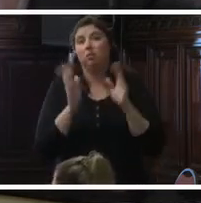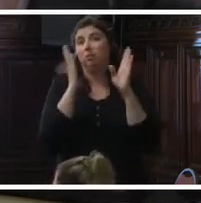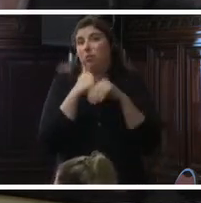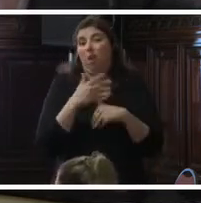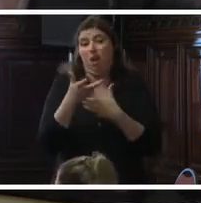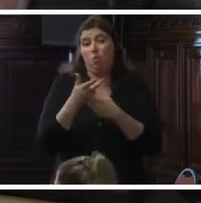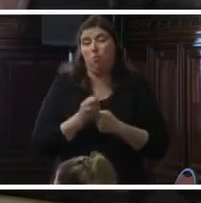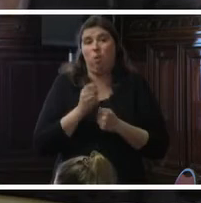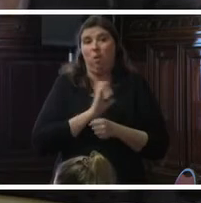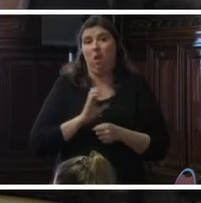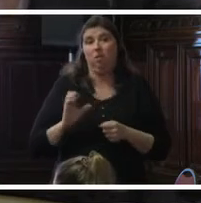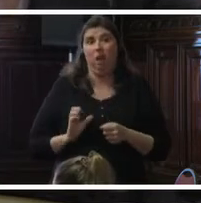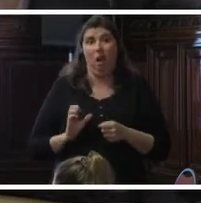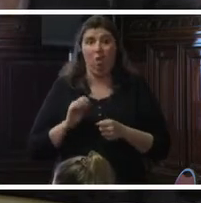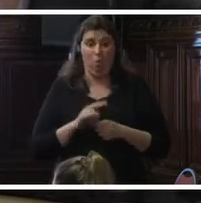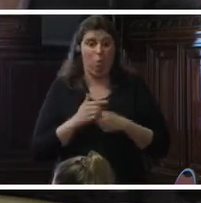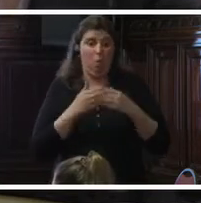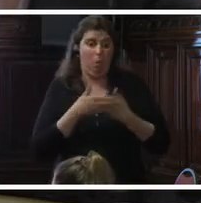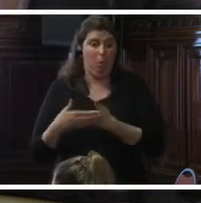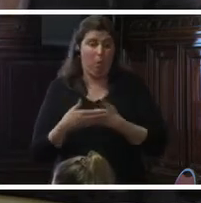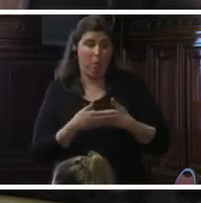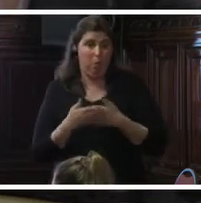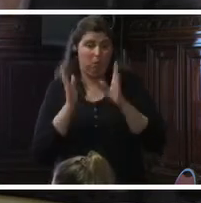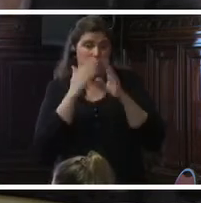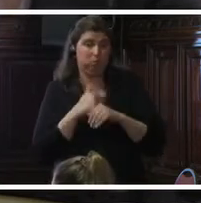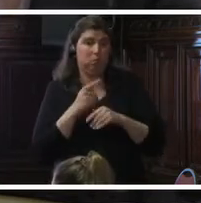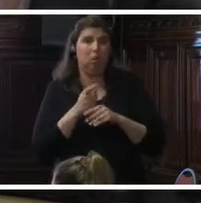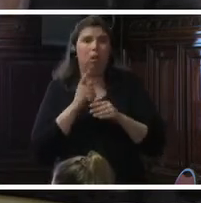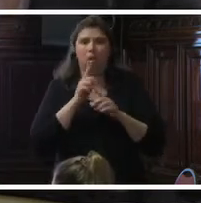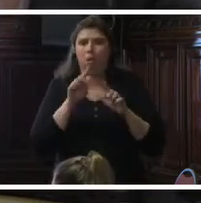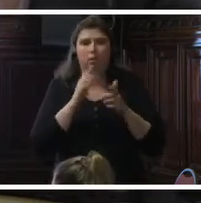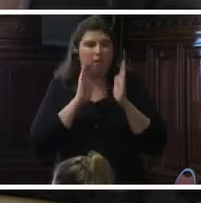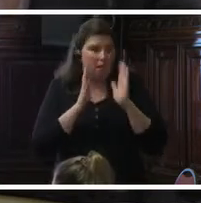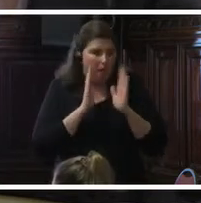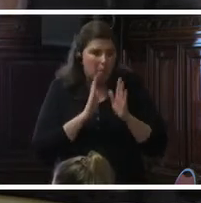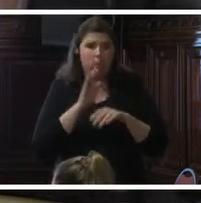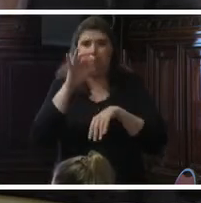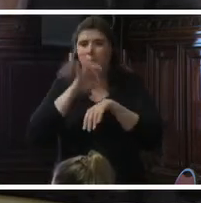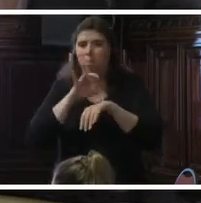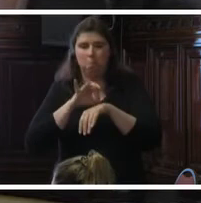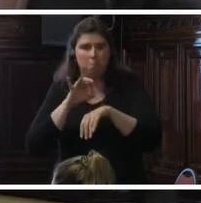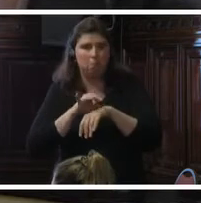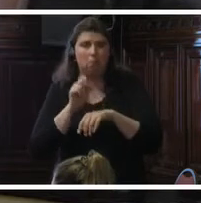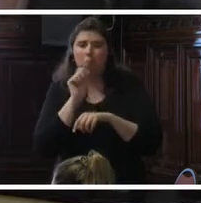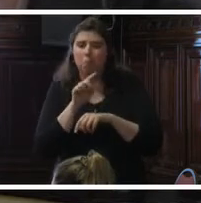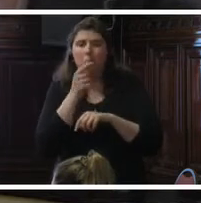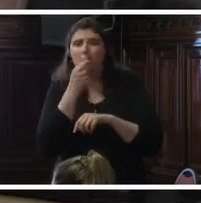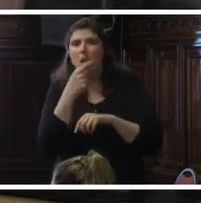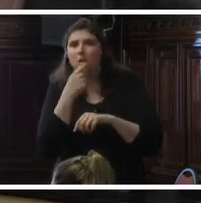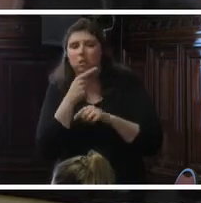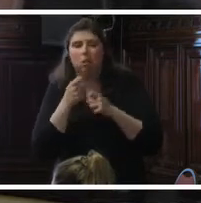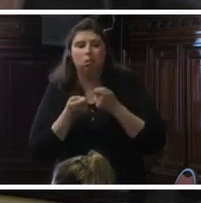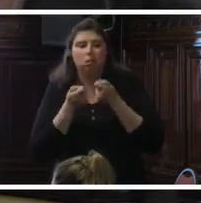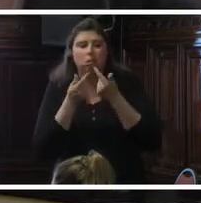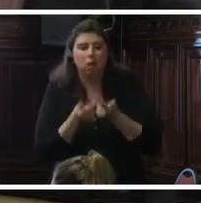el cuidado de los bebés para su completo desarrollo, el cual incluye el acceso a terapias, medicinas, controles constantes y eventualmente los programas